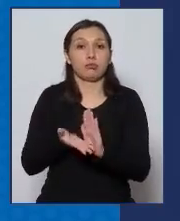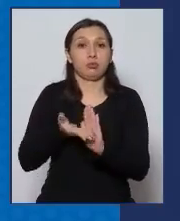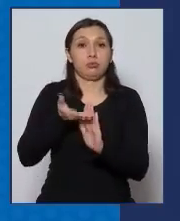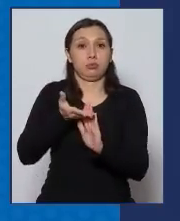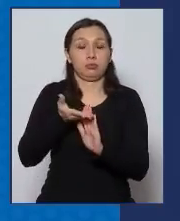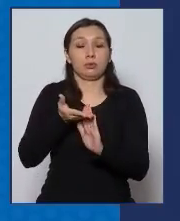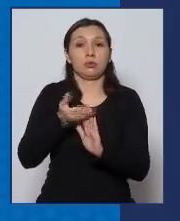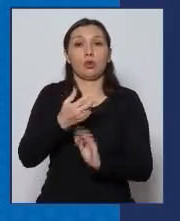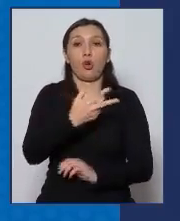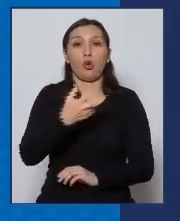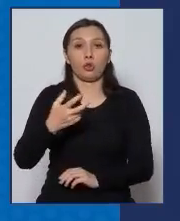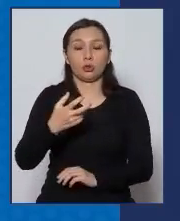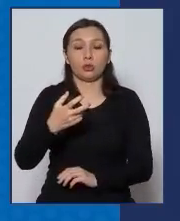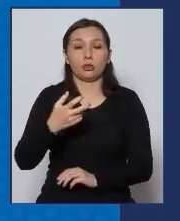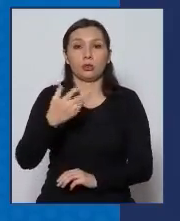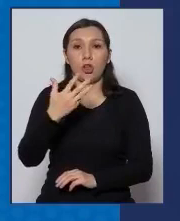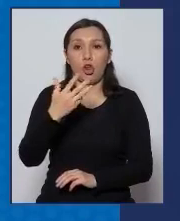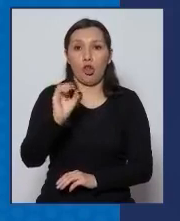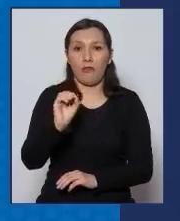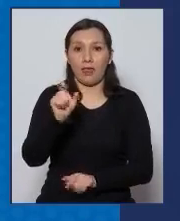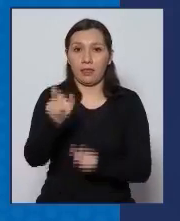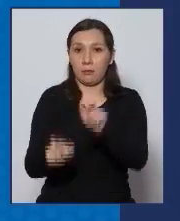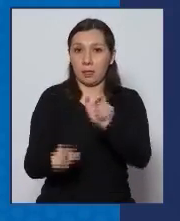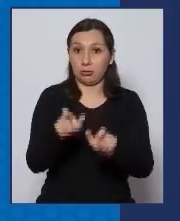a 890.